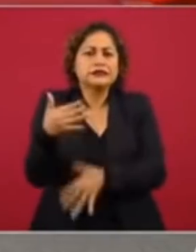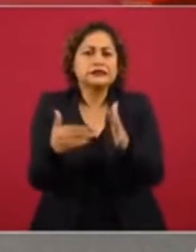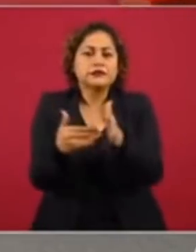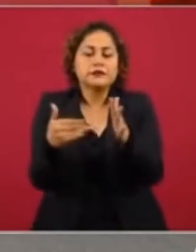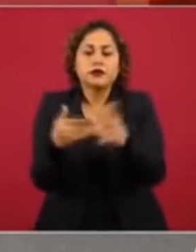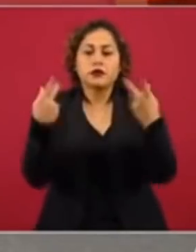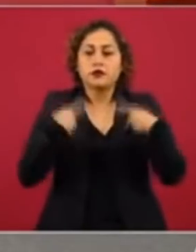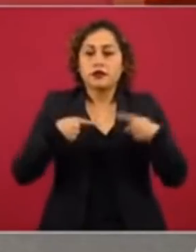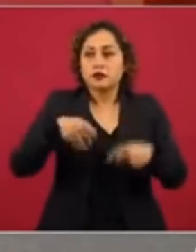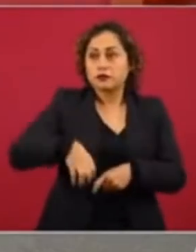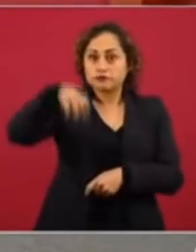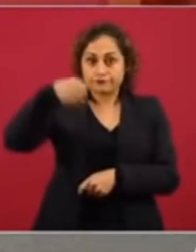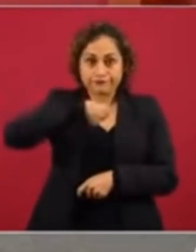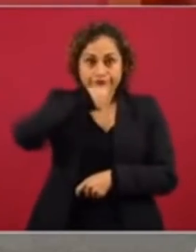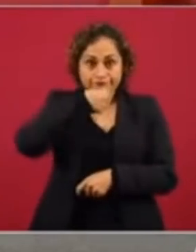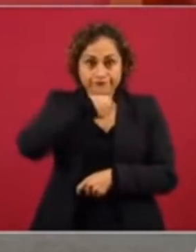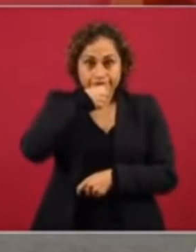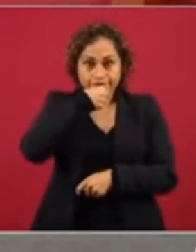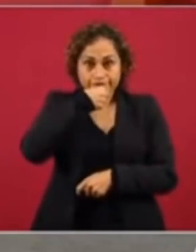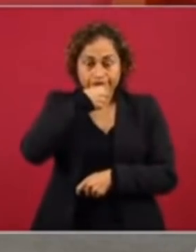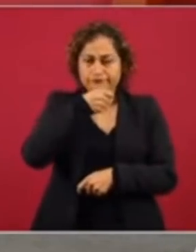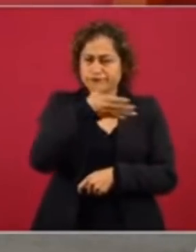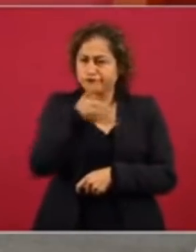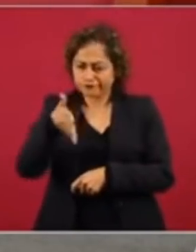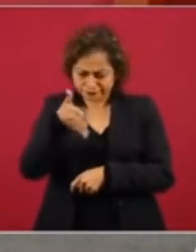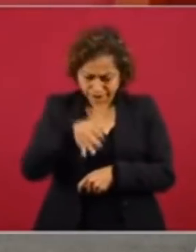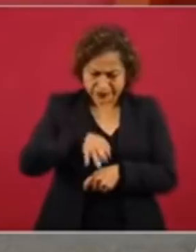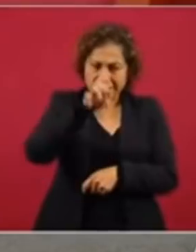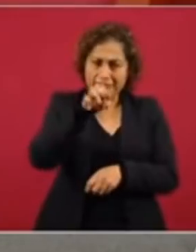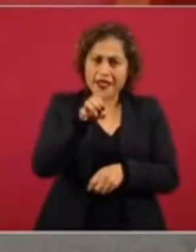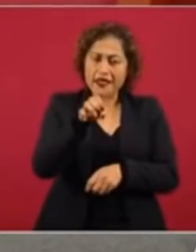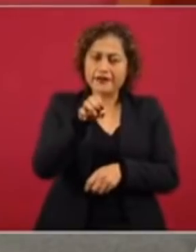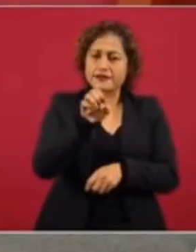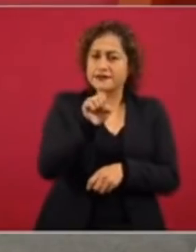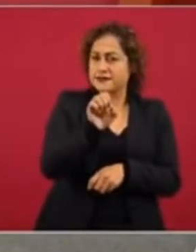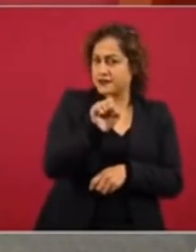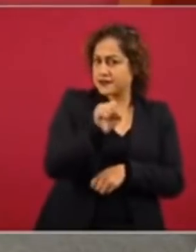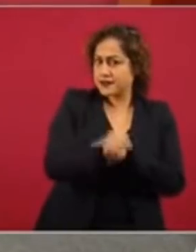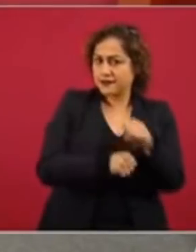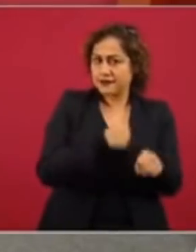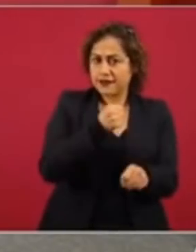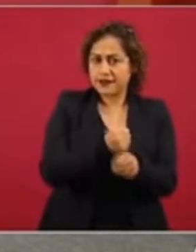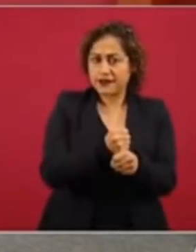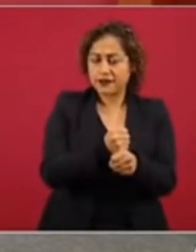60 años a